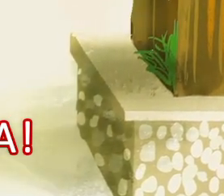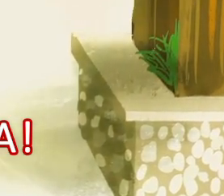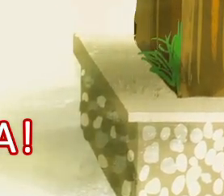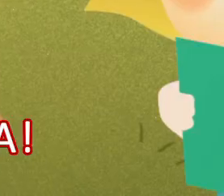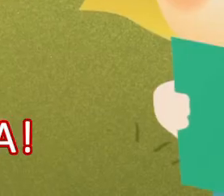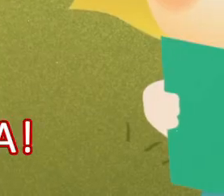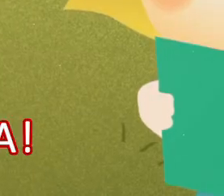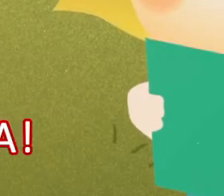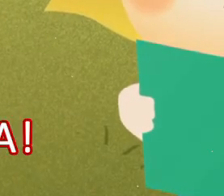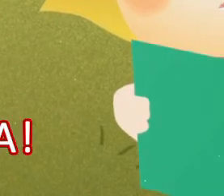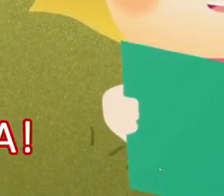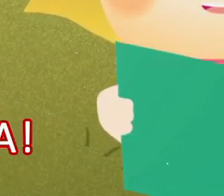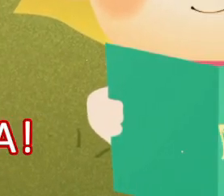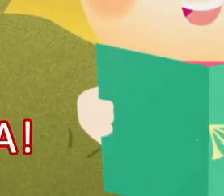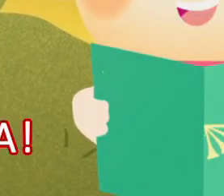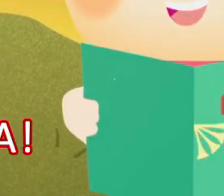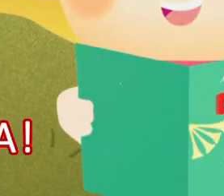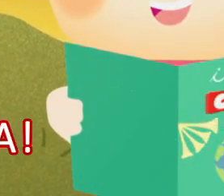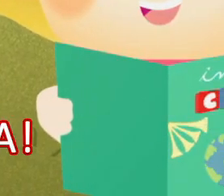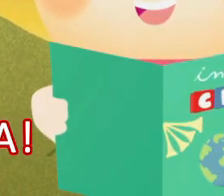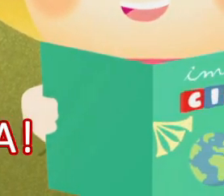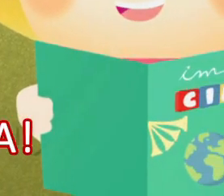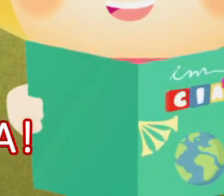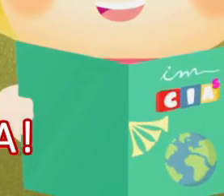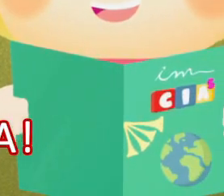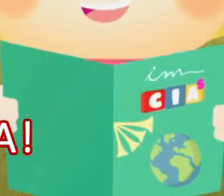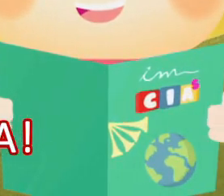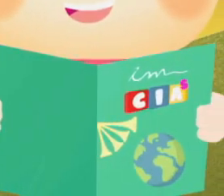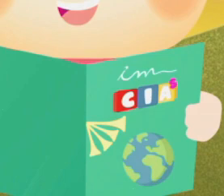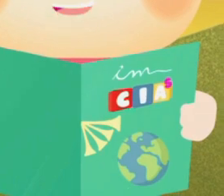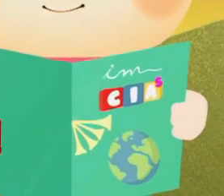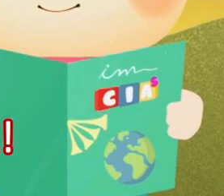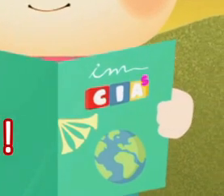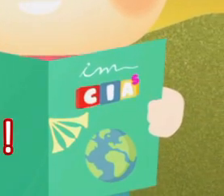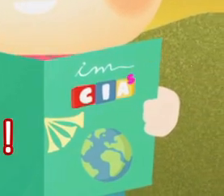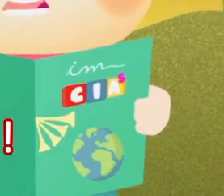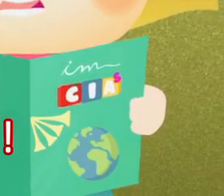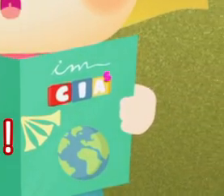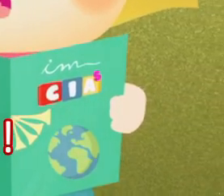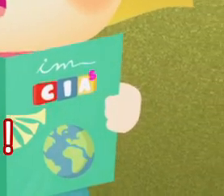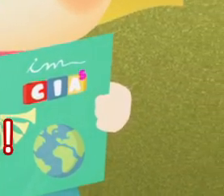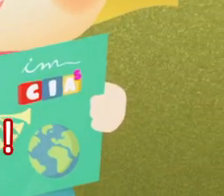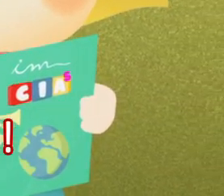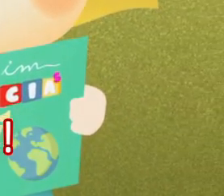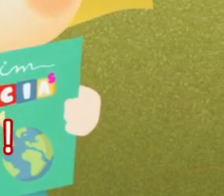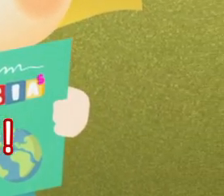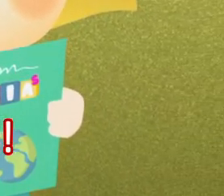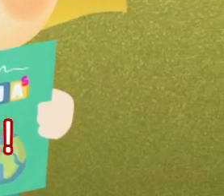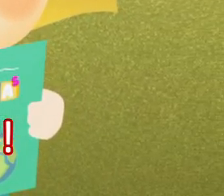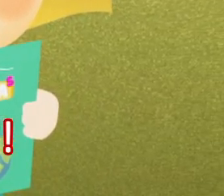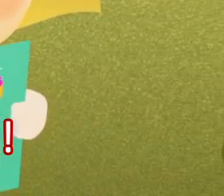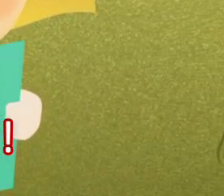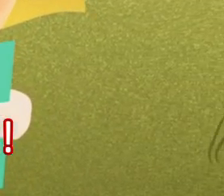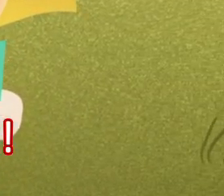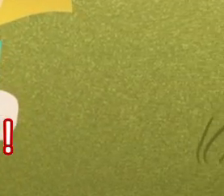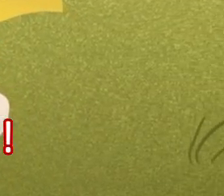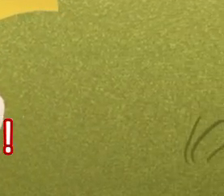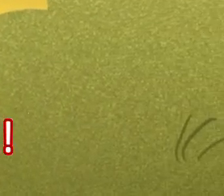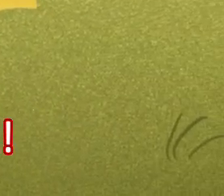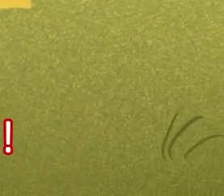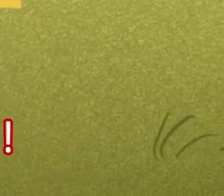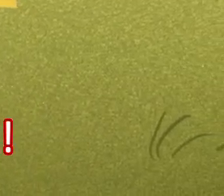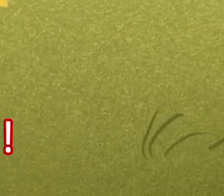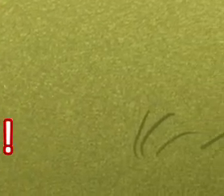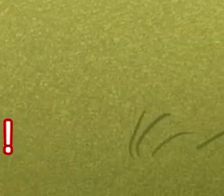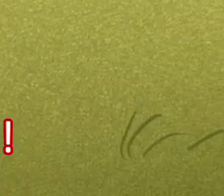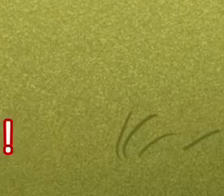es forza y esperanza Jesús es mi